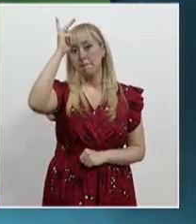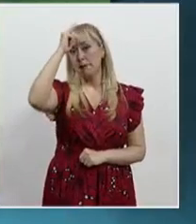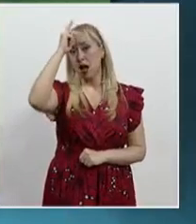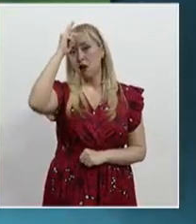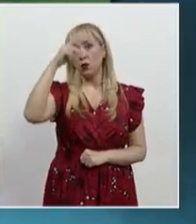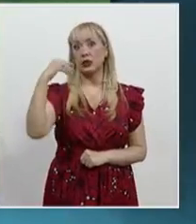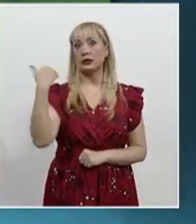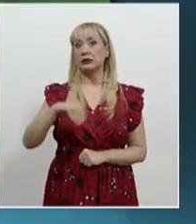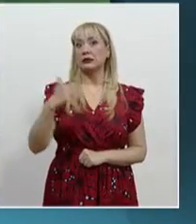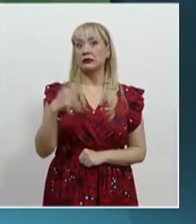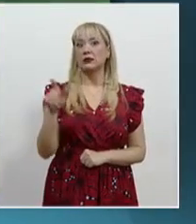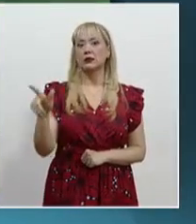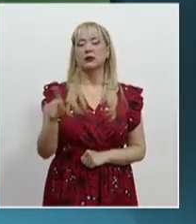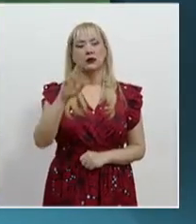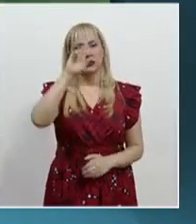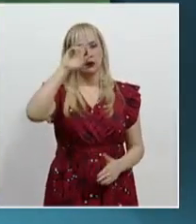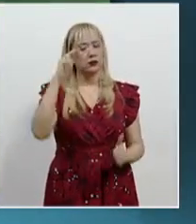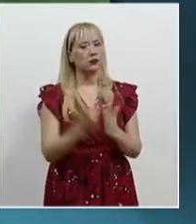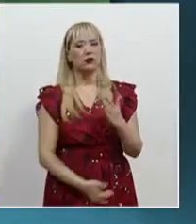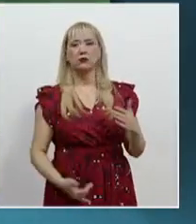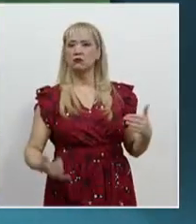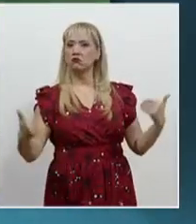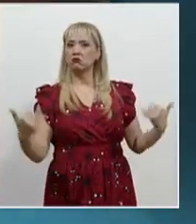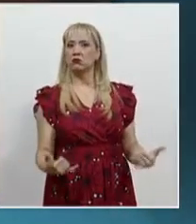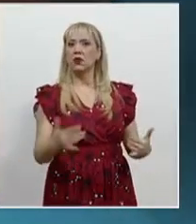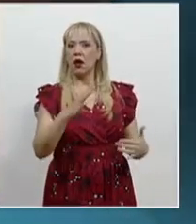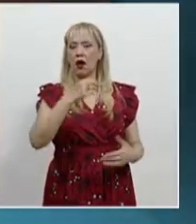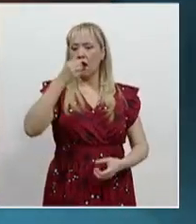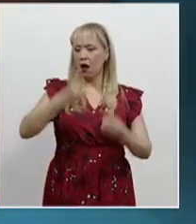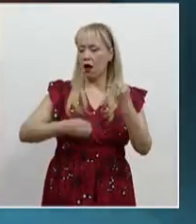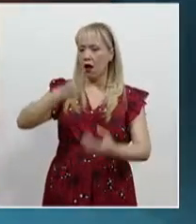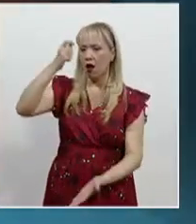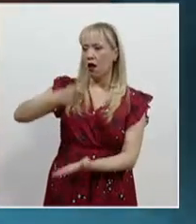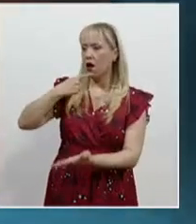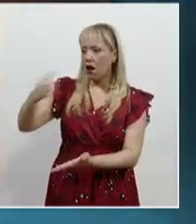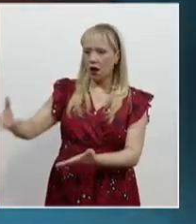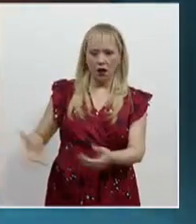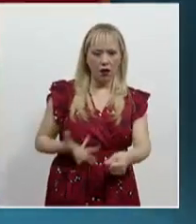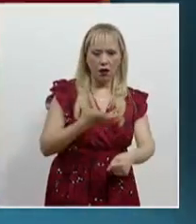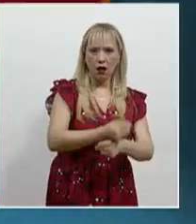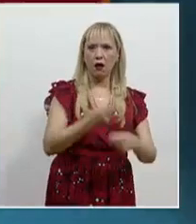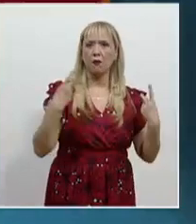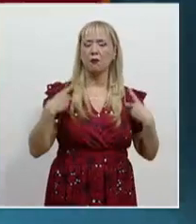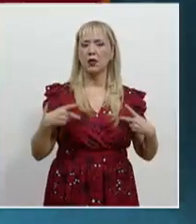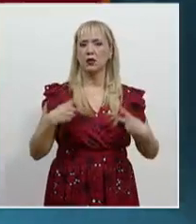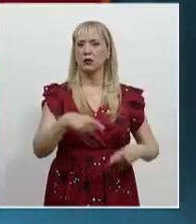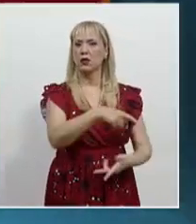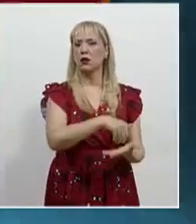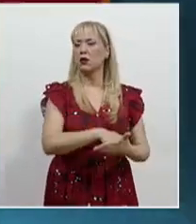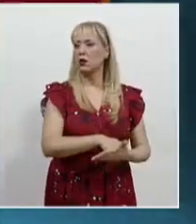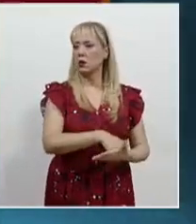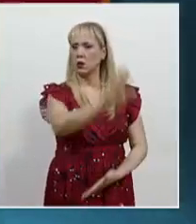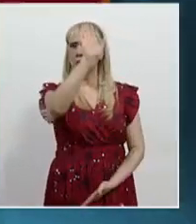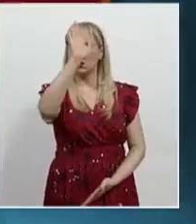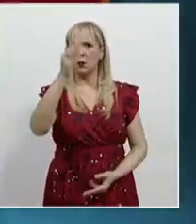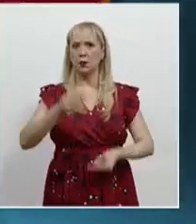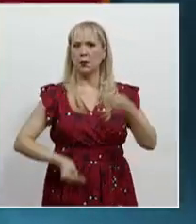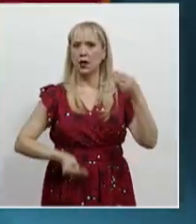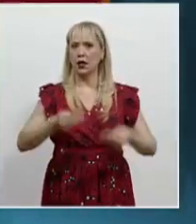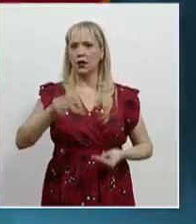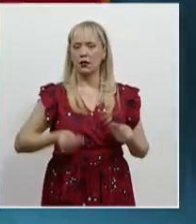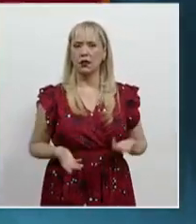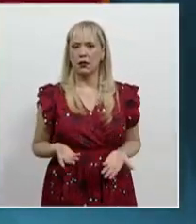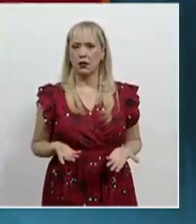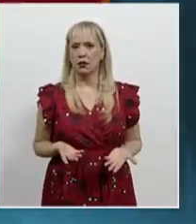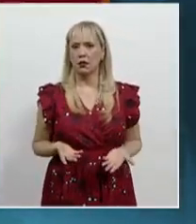por incumplir con una sentencia de reparación y protección judicial a una persona que fue destituida del cargo de magistrado, se